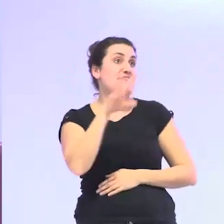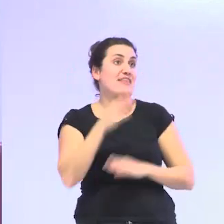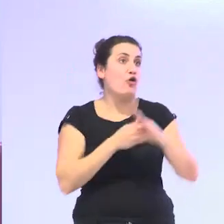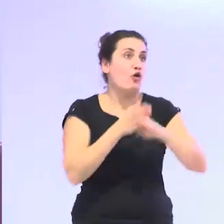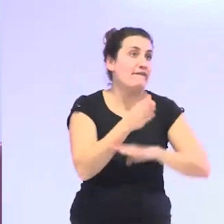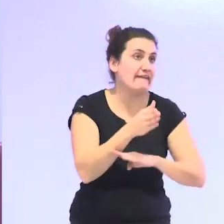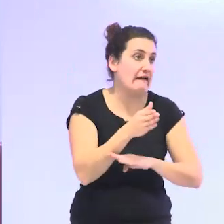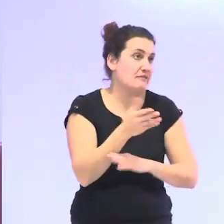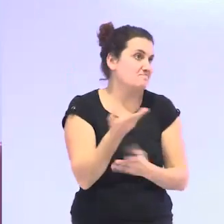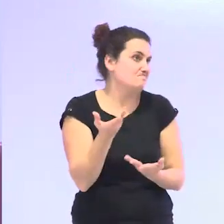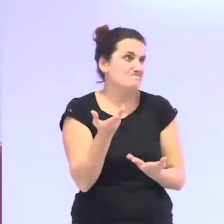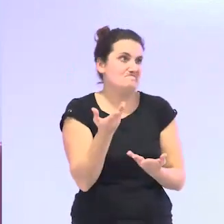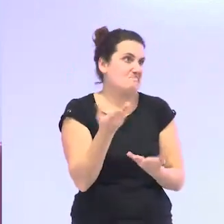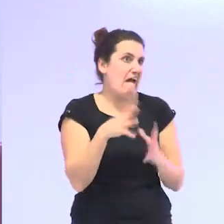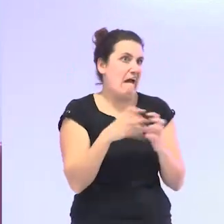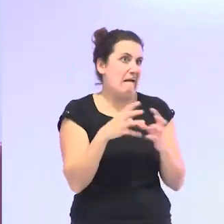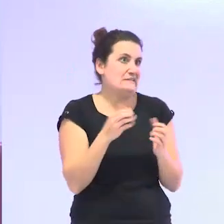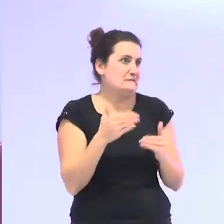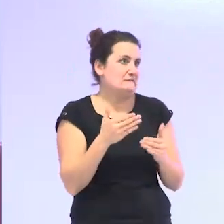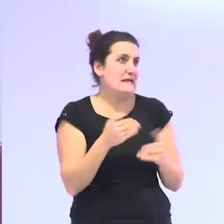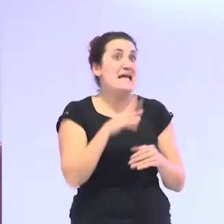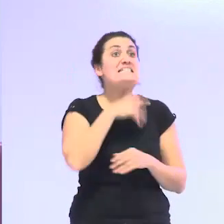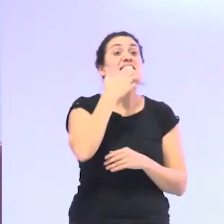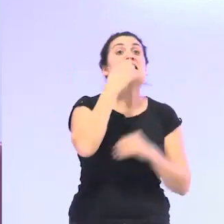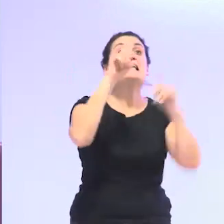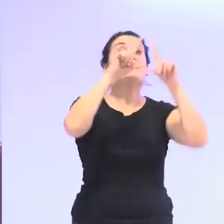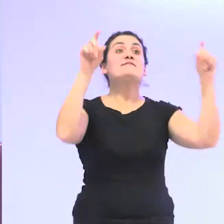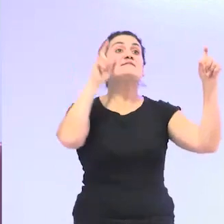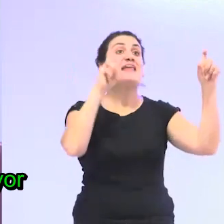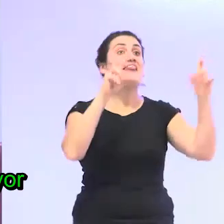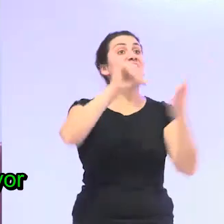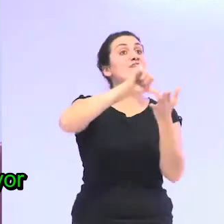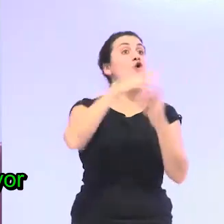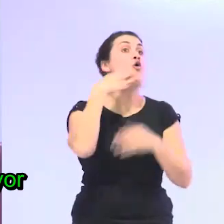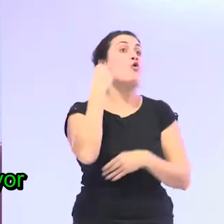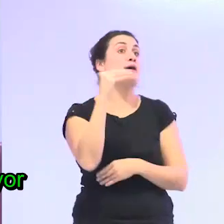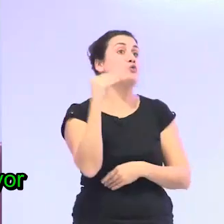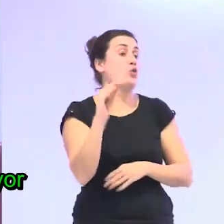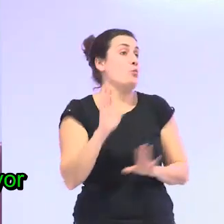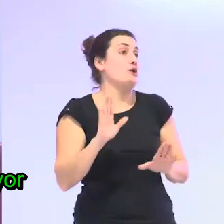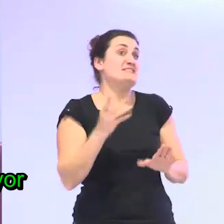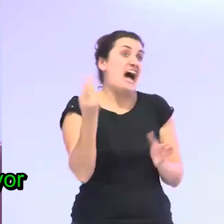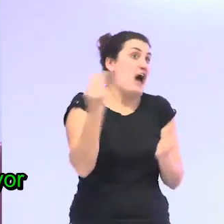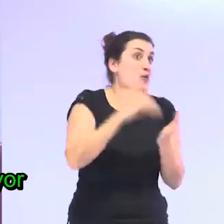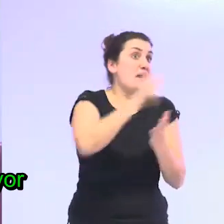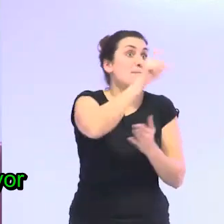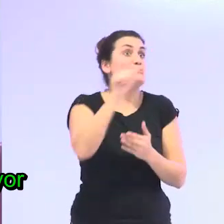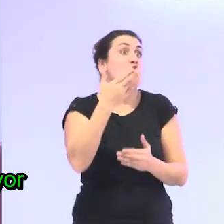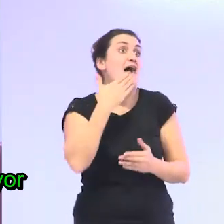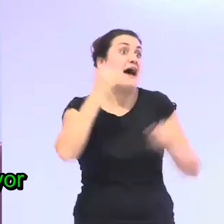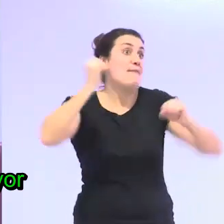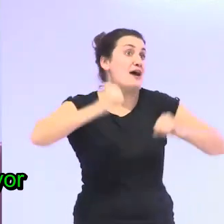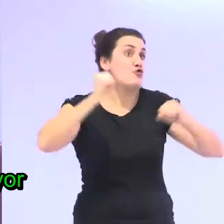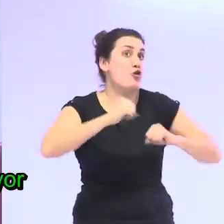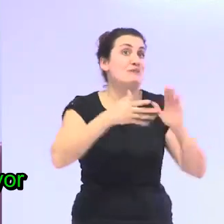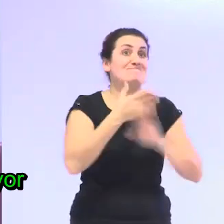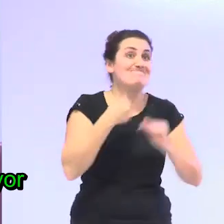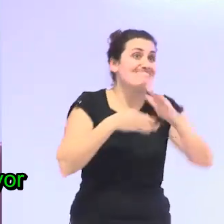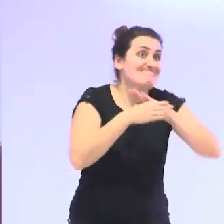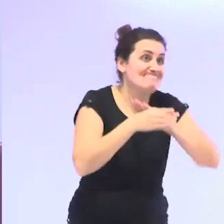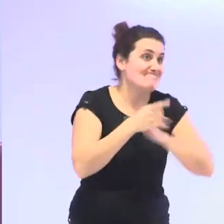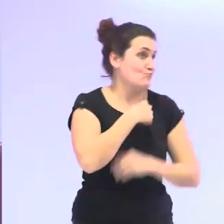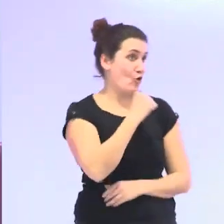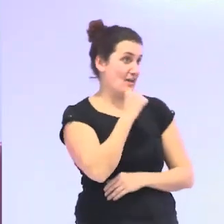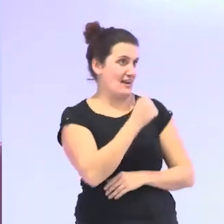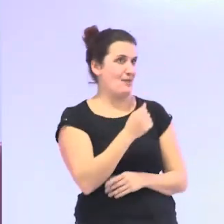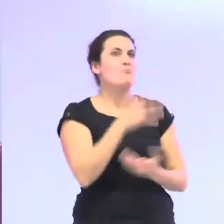se sienta interpelada a entrar y si tú lees centro de juventud pues a lo mejor tampoco una persona mayor se siente interpelada a entrar